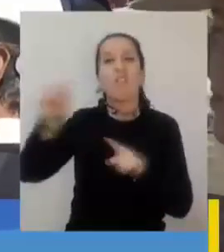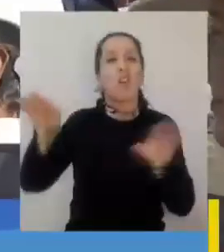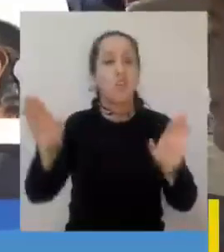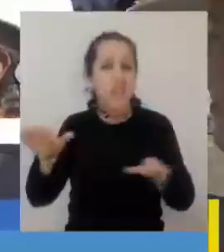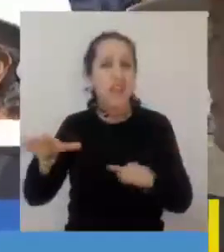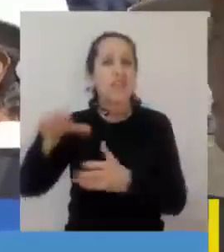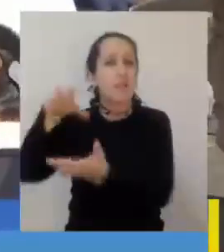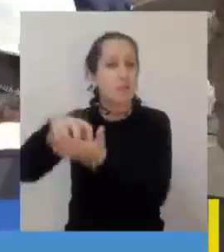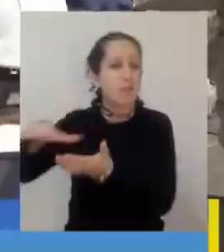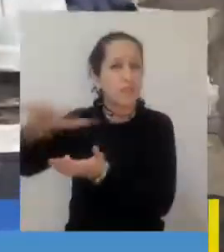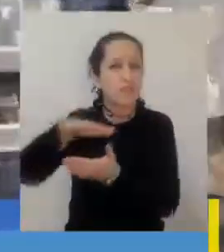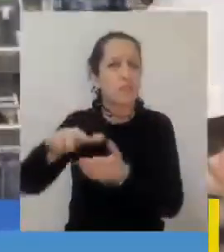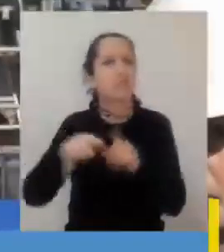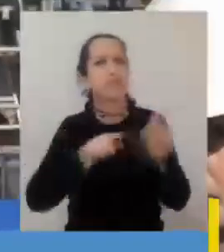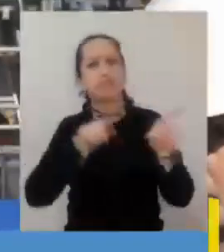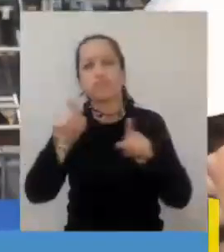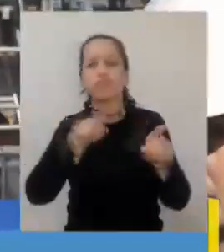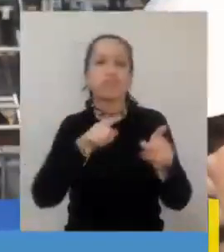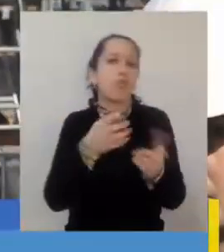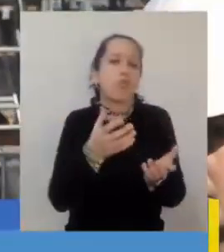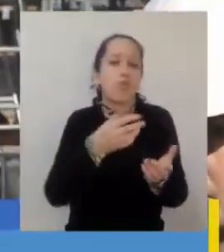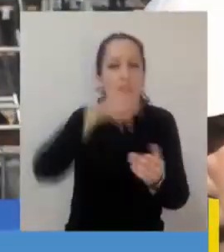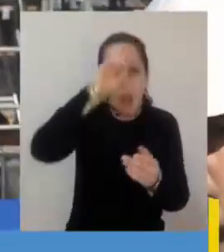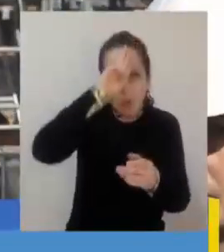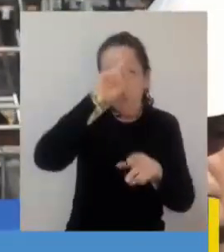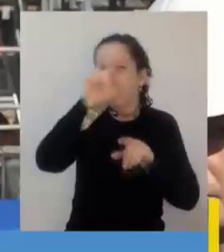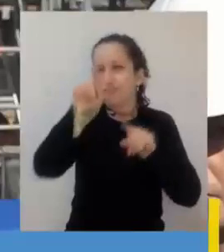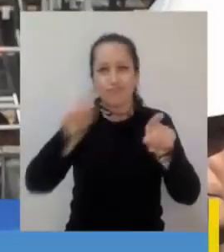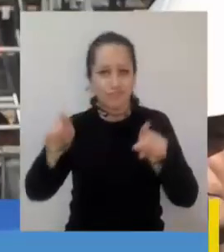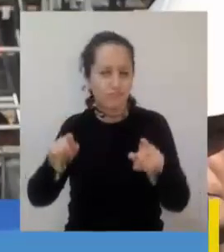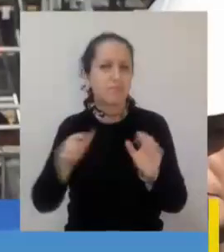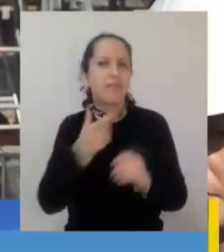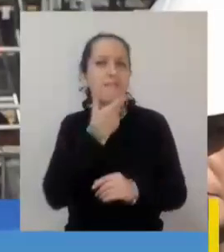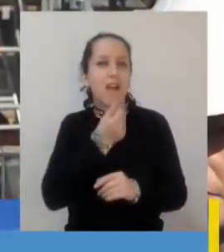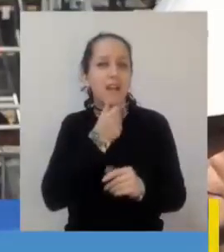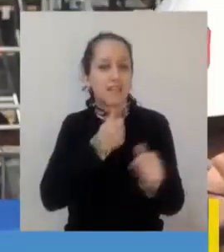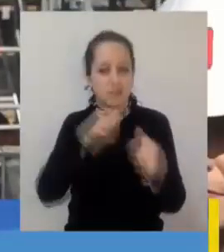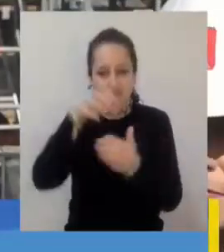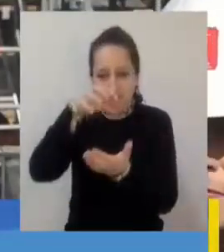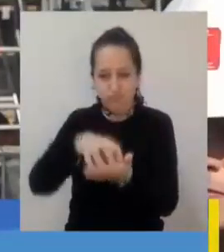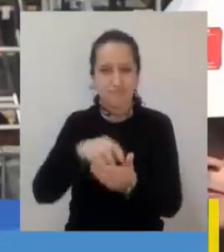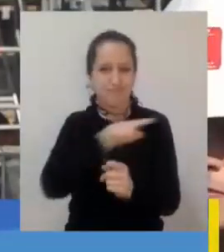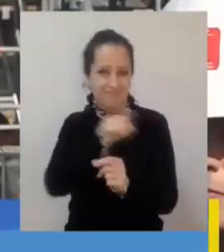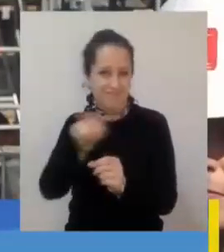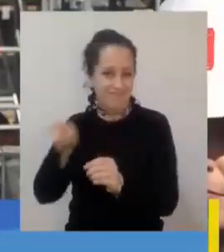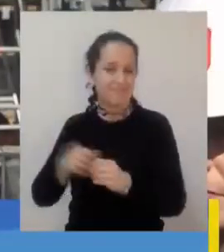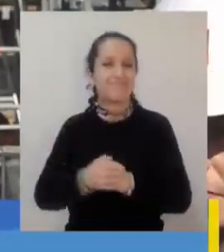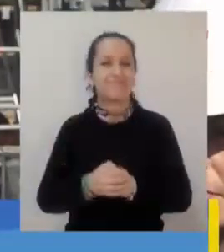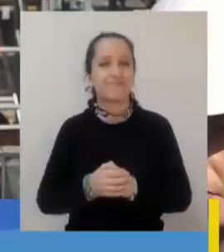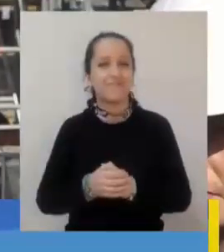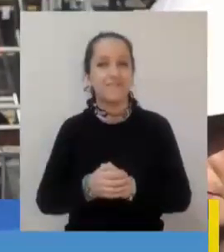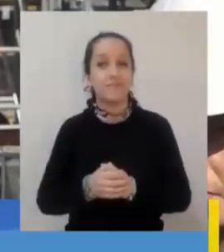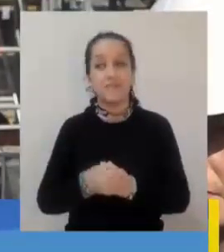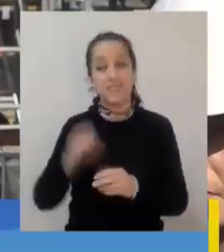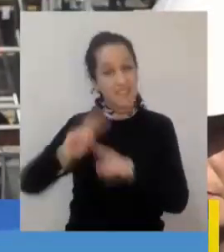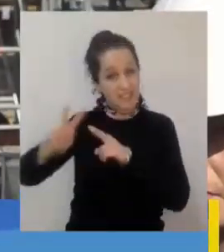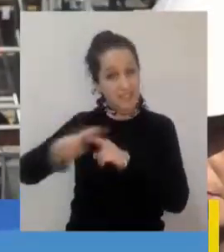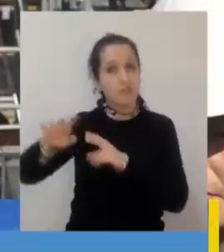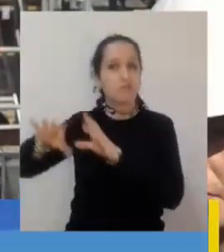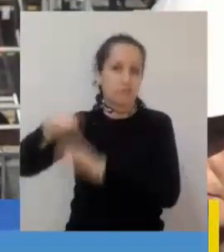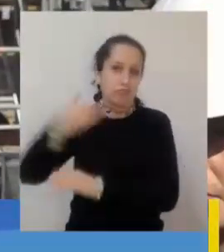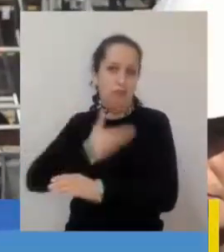Arauco, como también hacia Provincia de Bío Bío. Así que creemos que este trabajo que se está realizando, esta inversión pública que se está llevando a cabo,